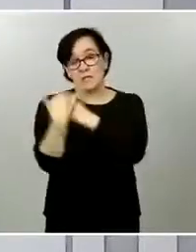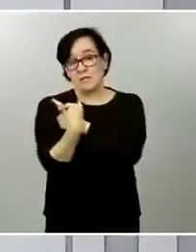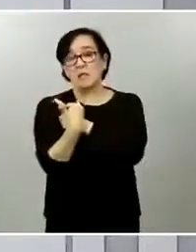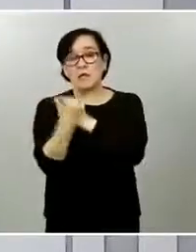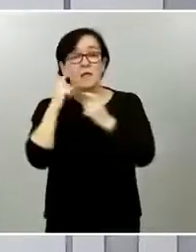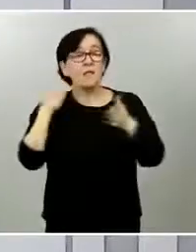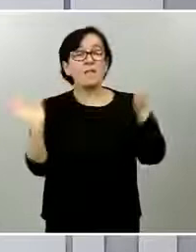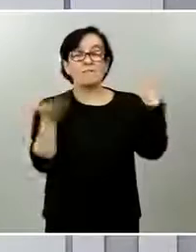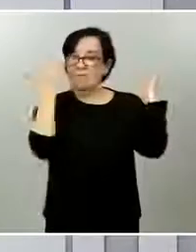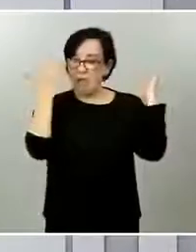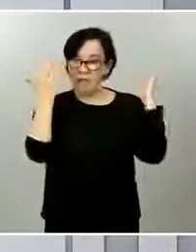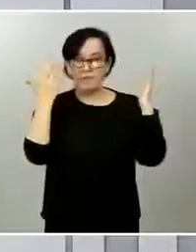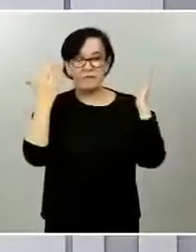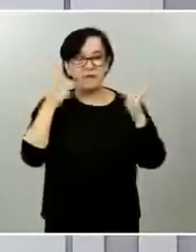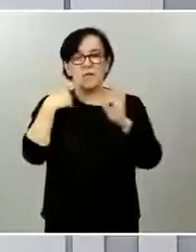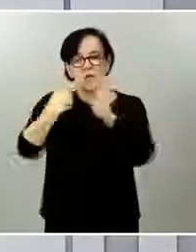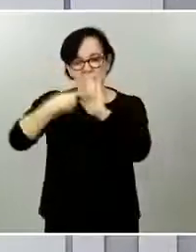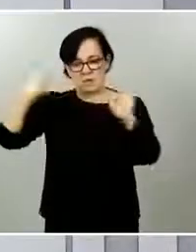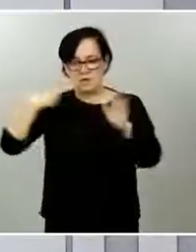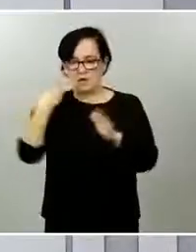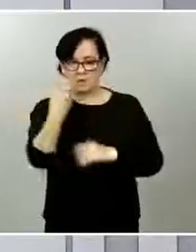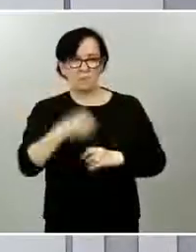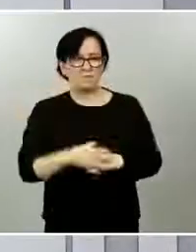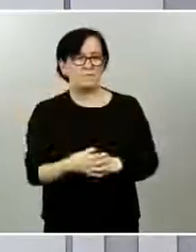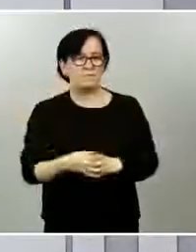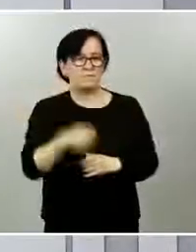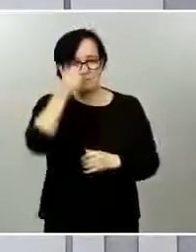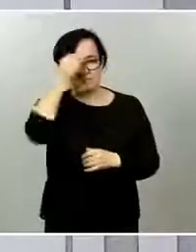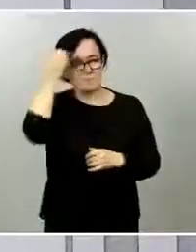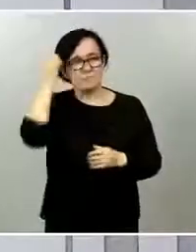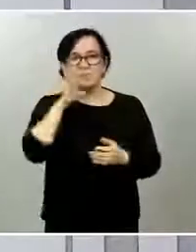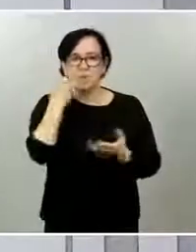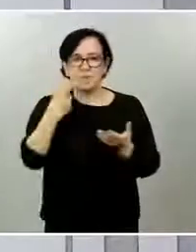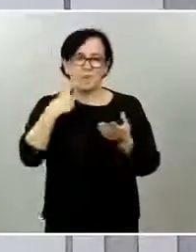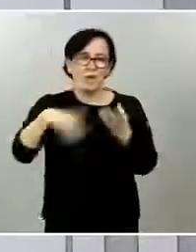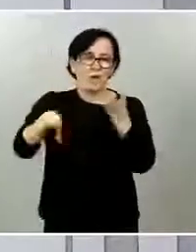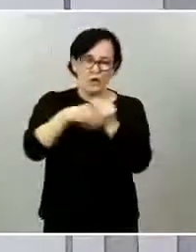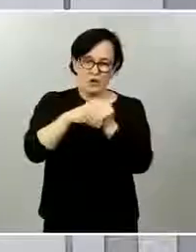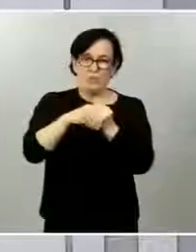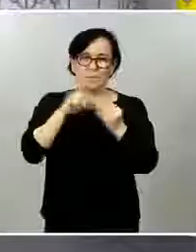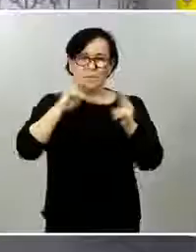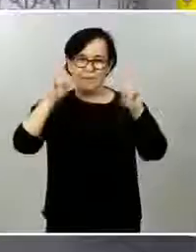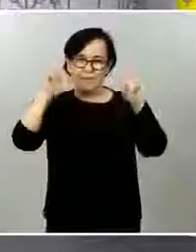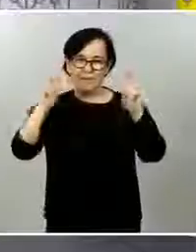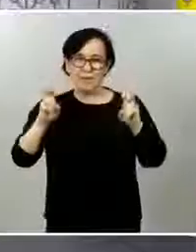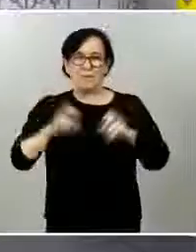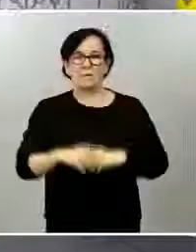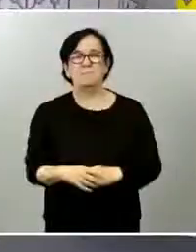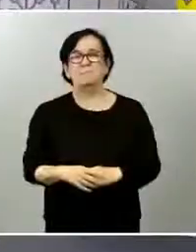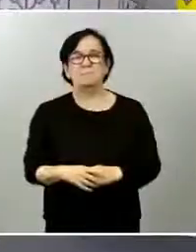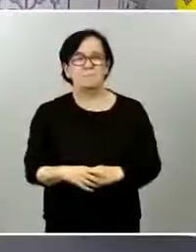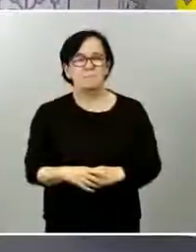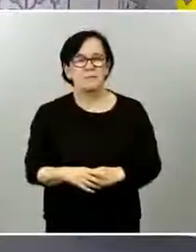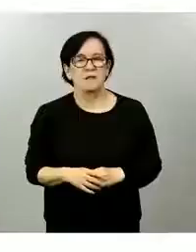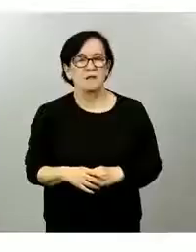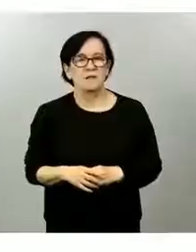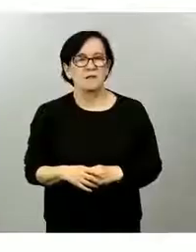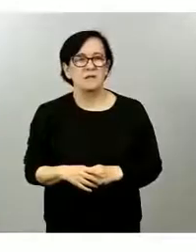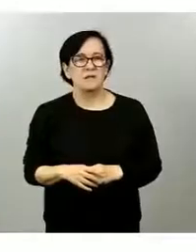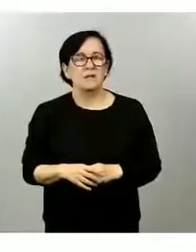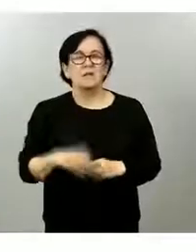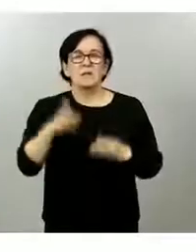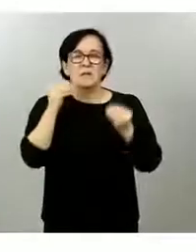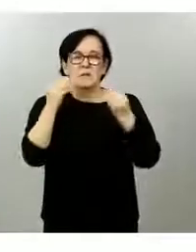pandemia todos queremos ponernos de acuerdo en la movilidad el poder ponerlo en marcha cuando la circunstancia cuando la fase de la